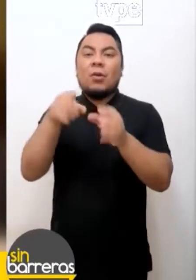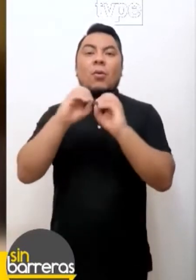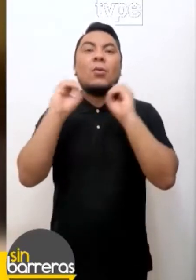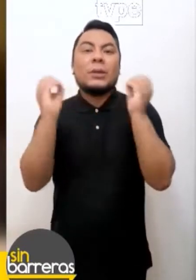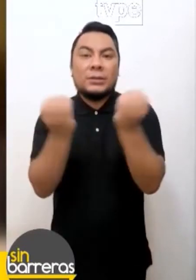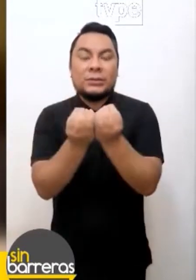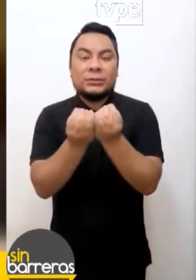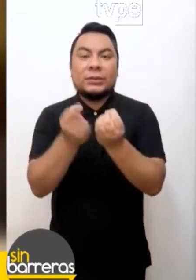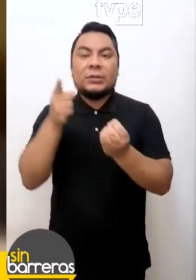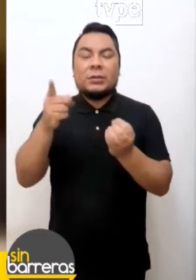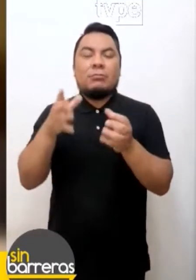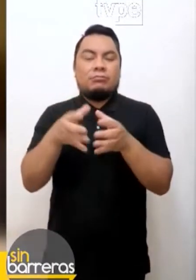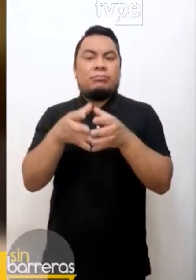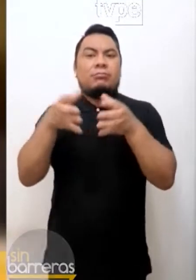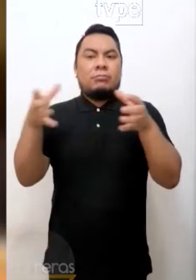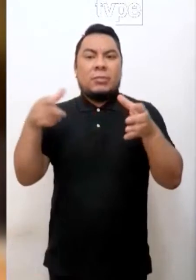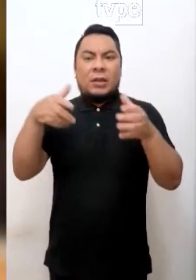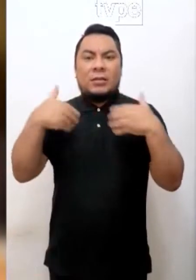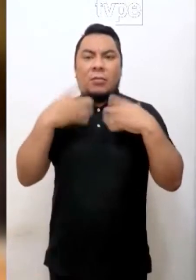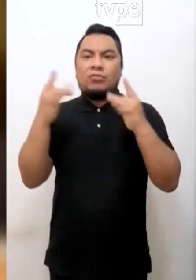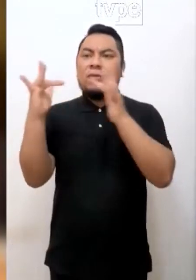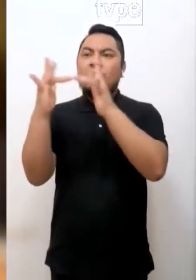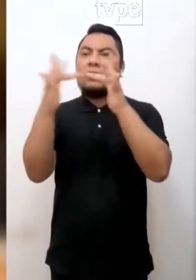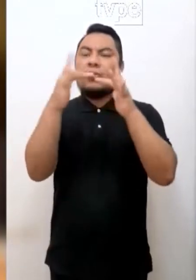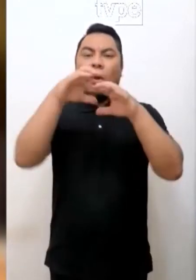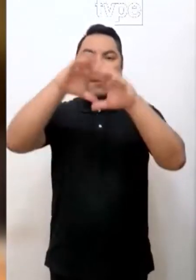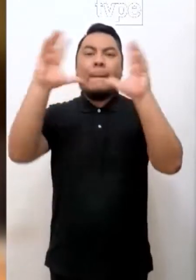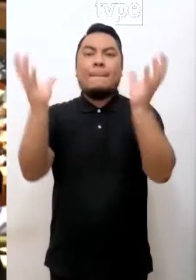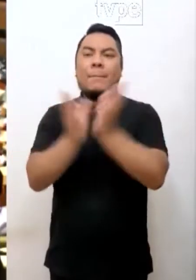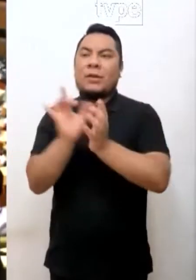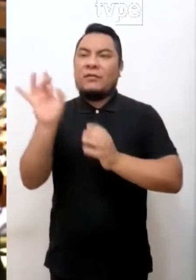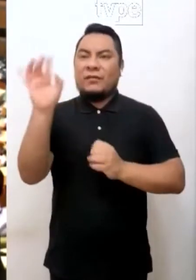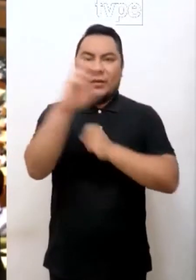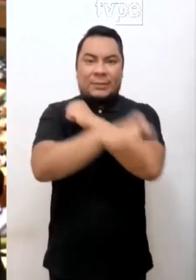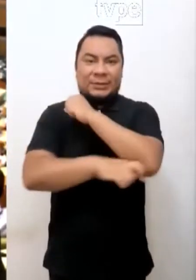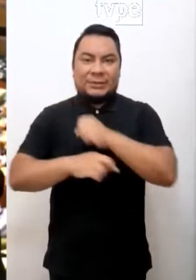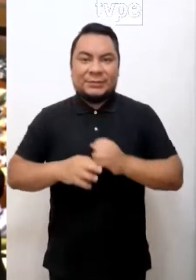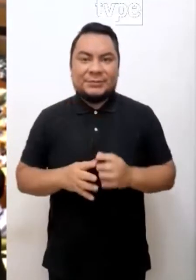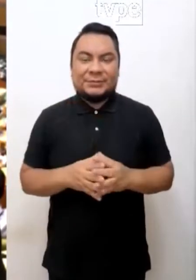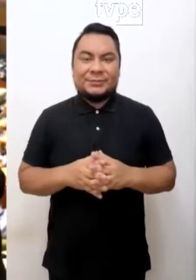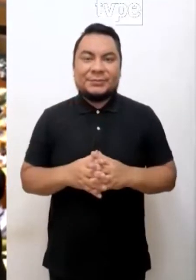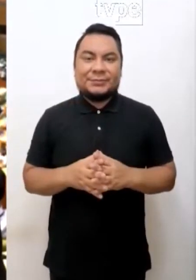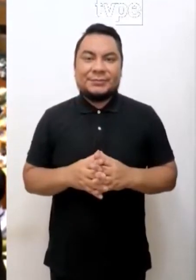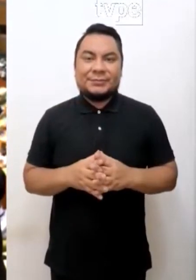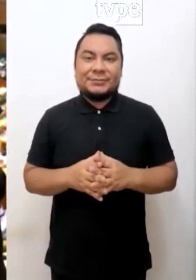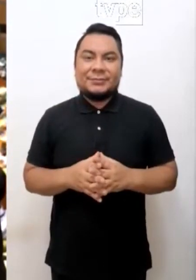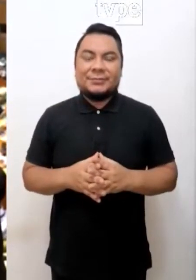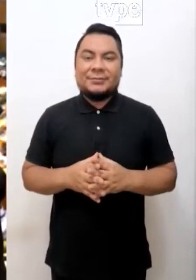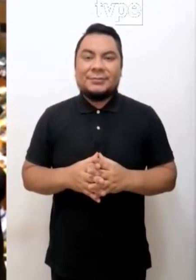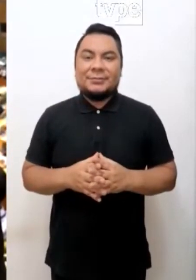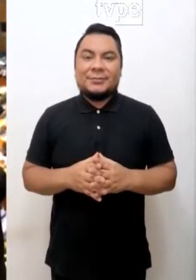organización grande que tiene muchas sedes en diferentes partes del mundo.